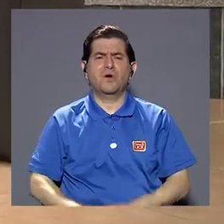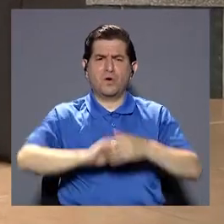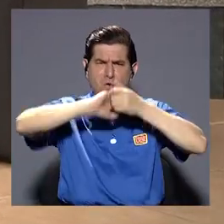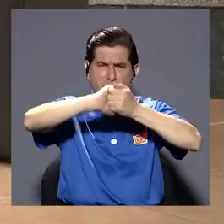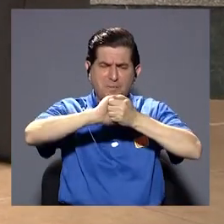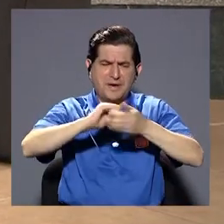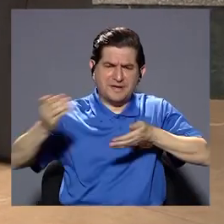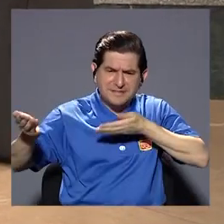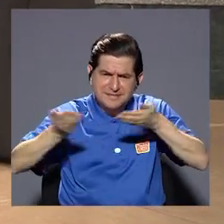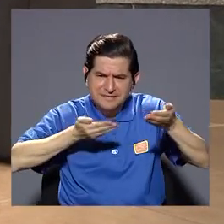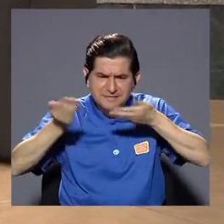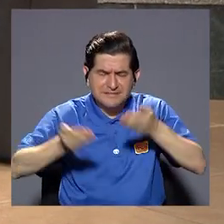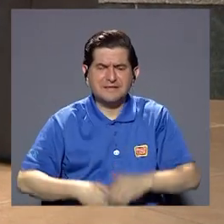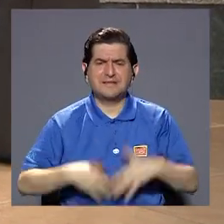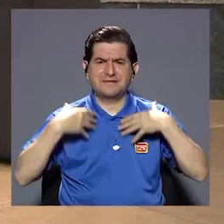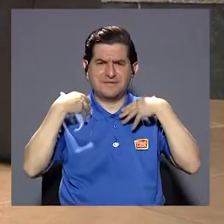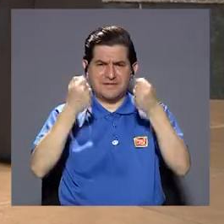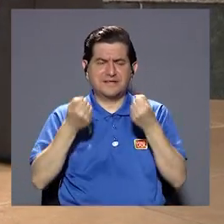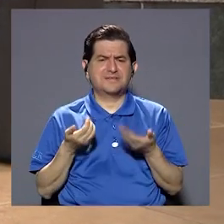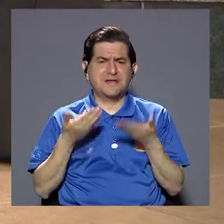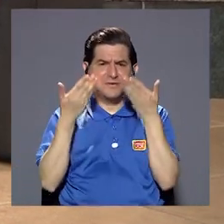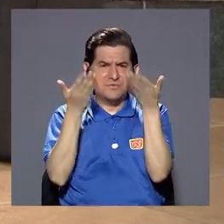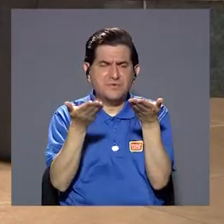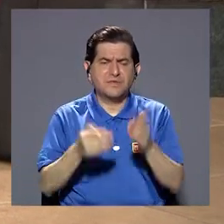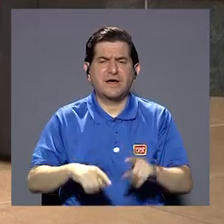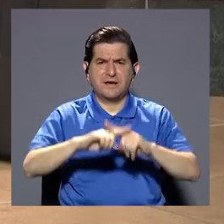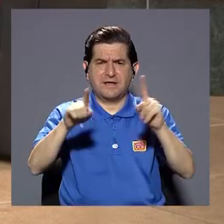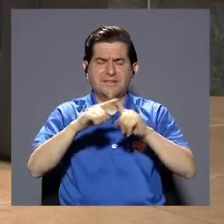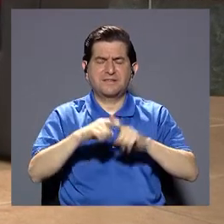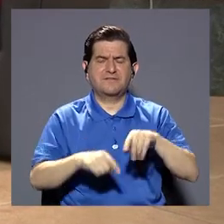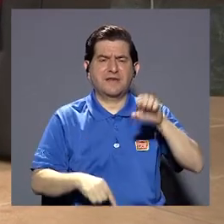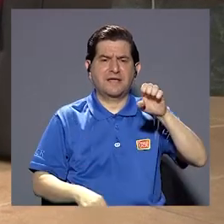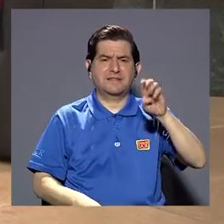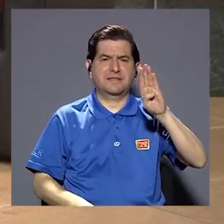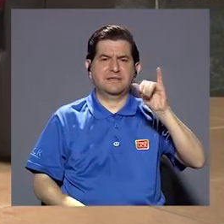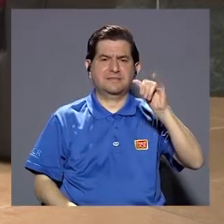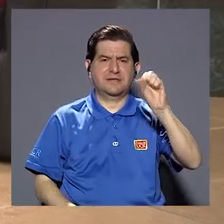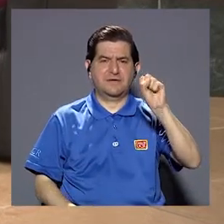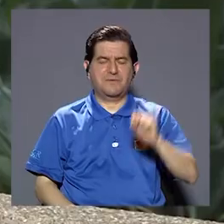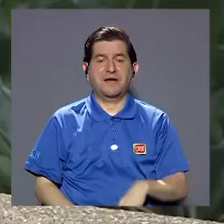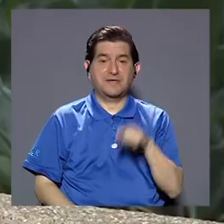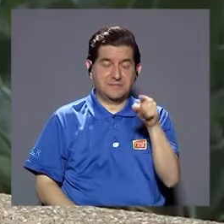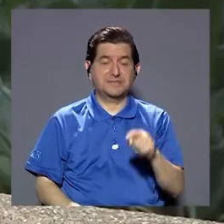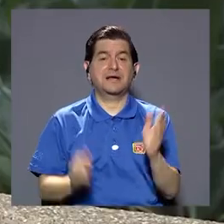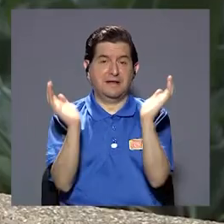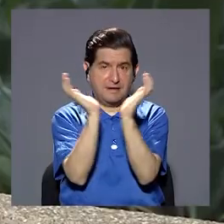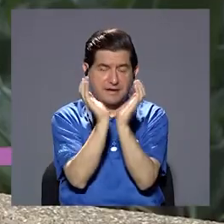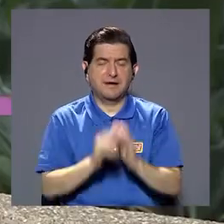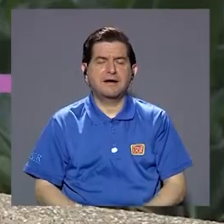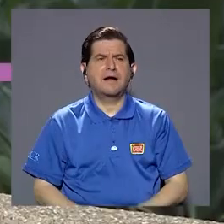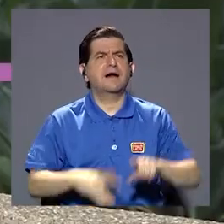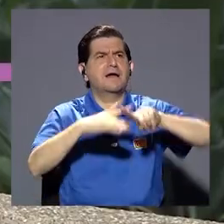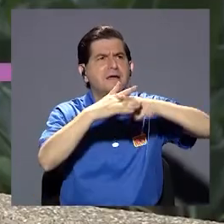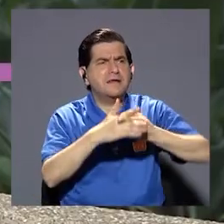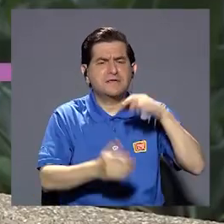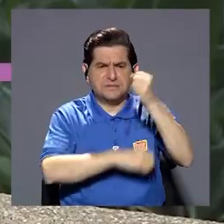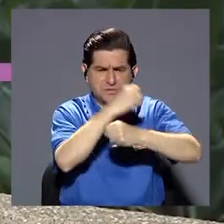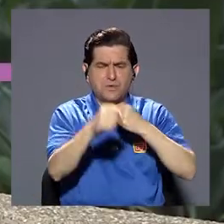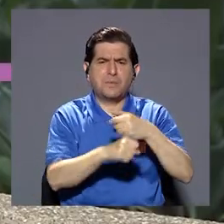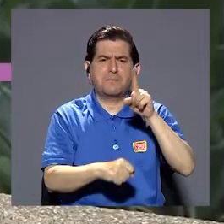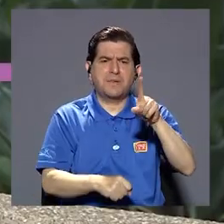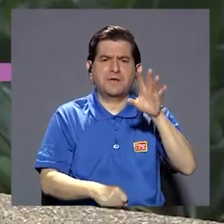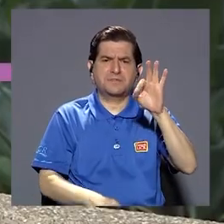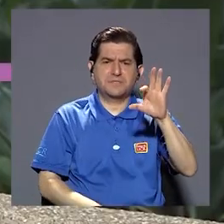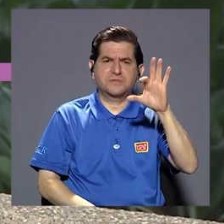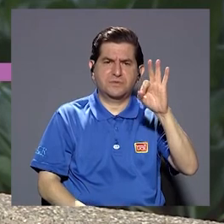copesana dando los servicios de salud digamos en los cebais a la caja copesana nació su fundación desde el